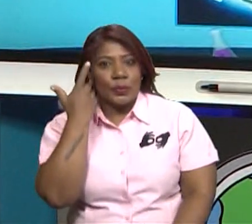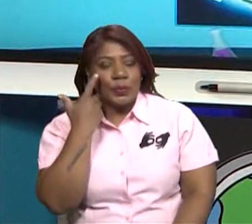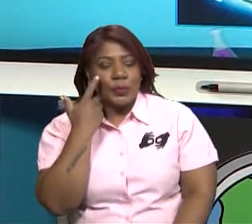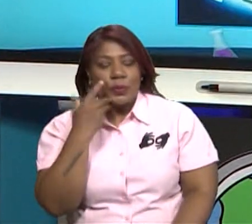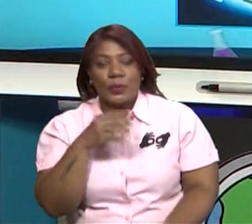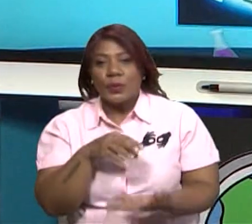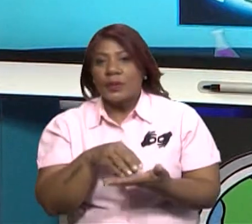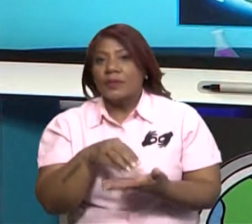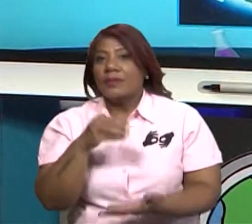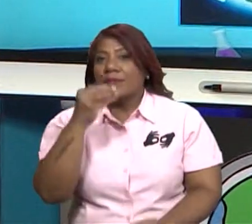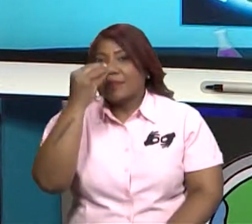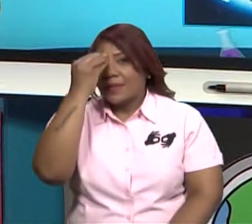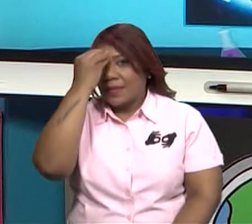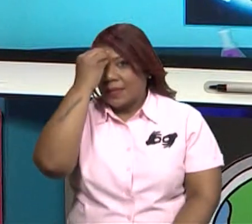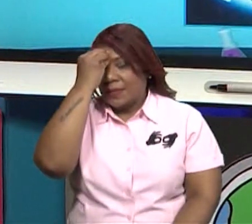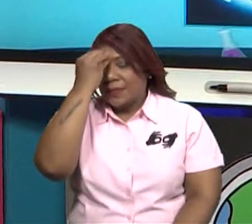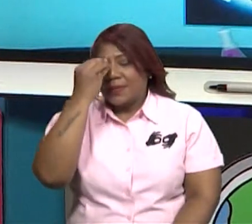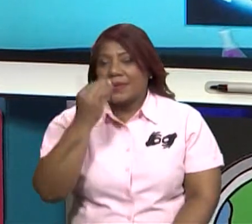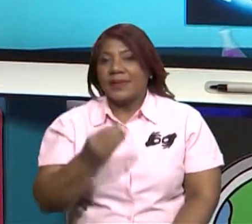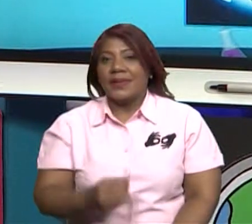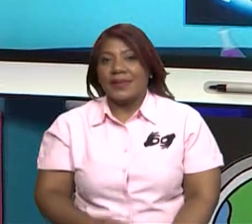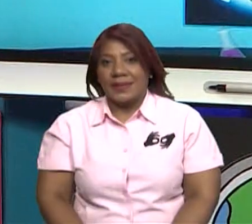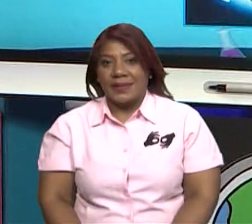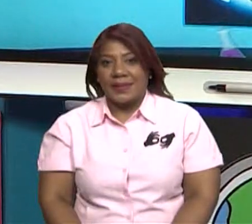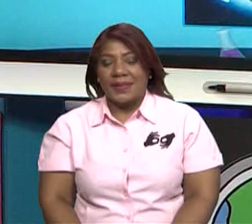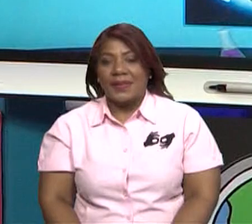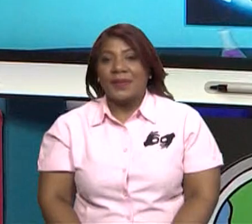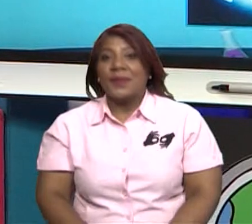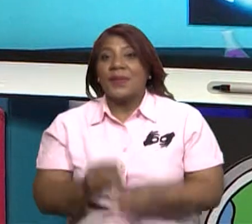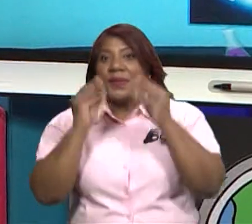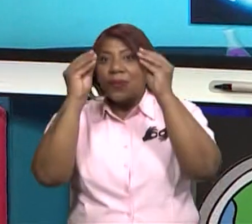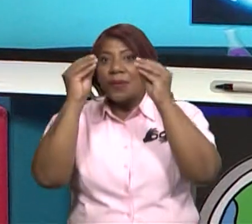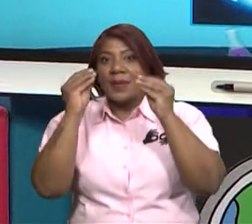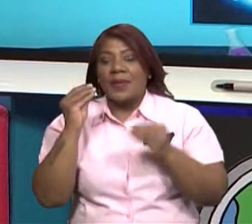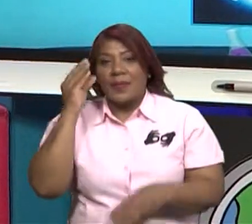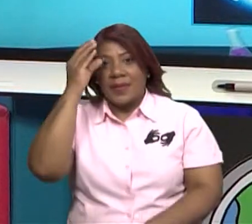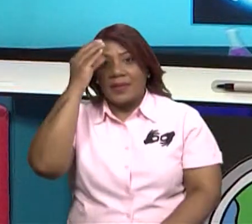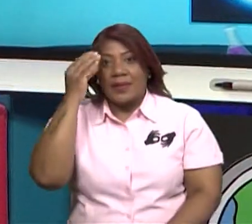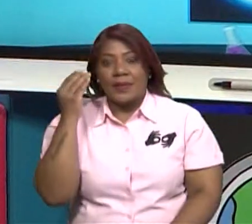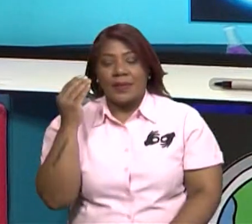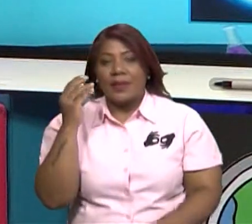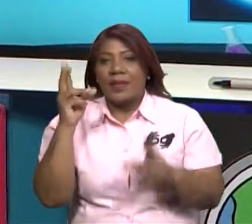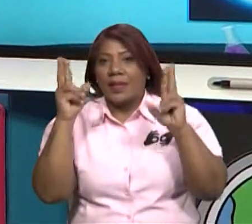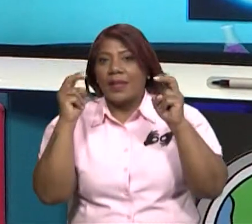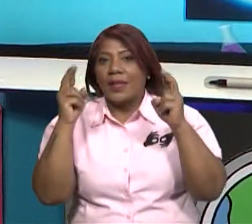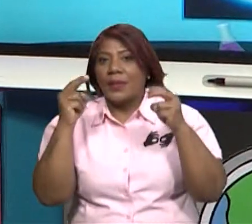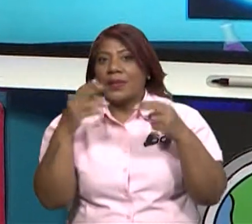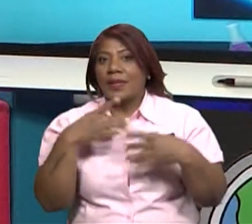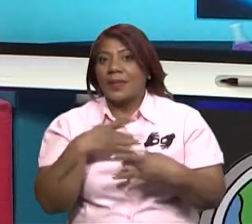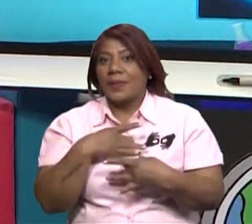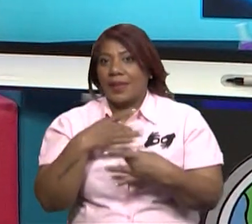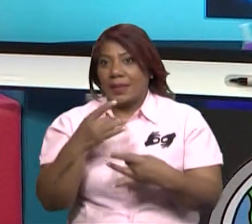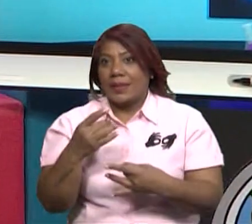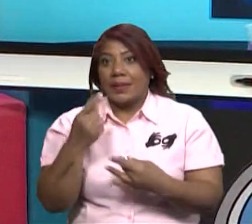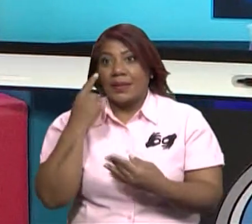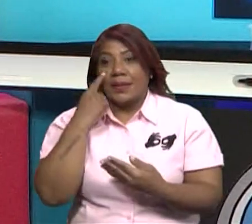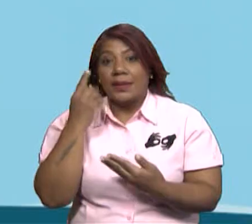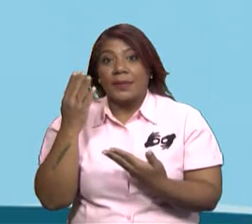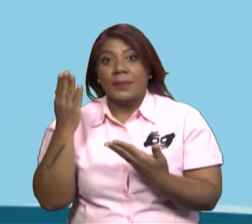aprendizaje. Y hoy con el maestro Cristian en un tema muy interesante, mirarla en la pantalla,